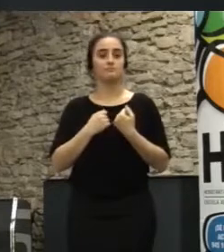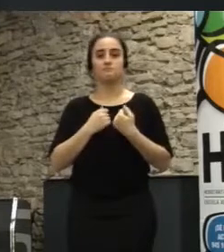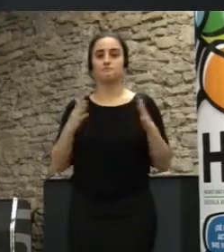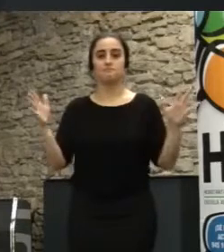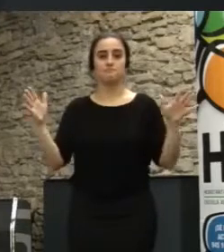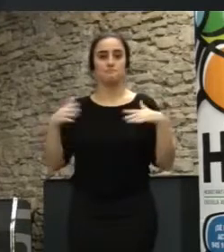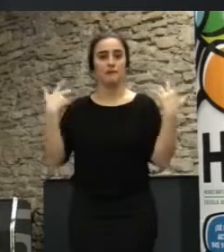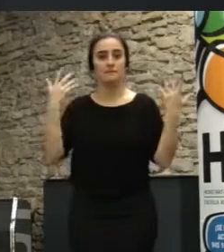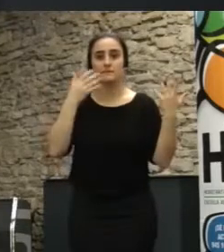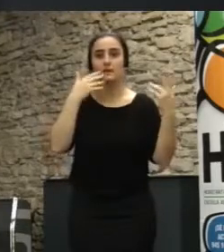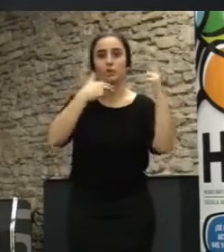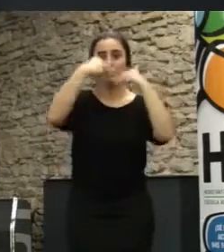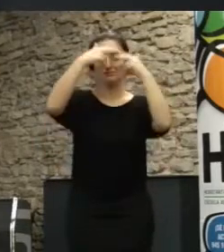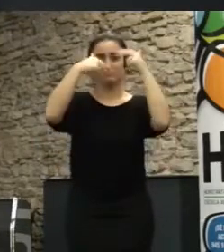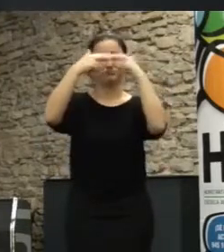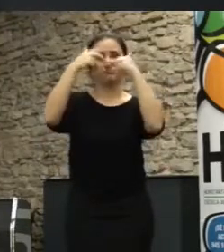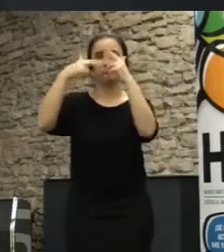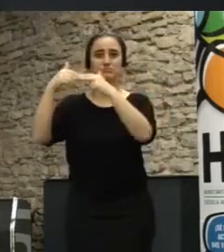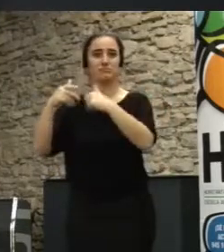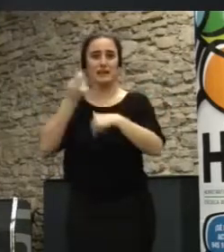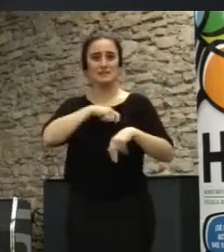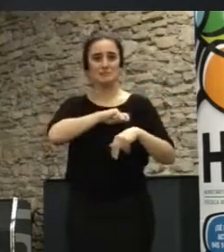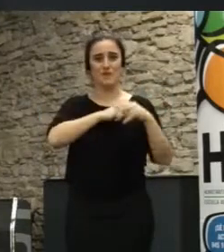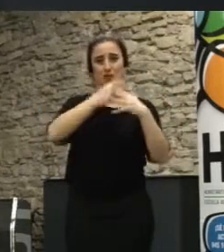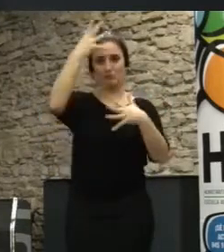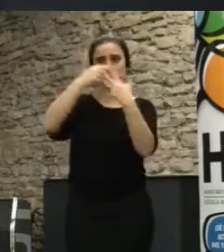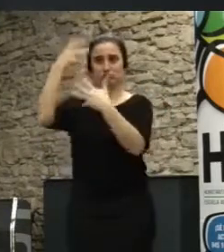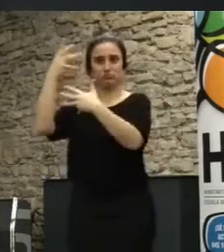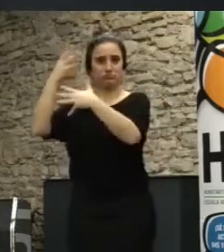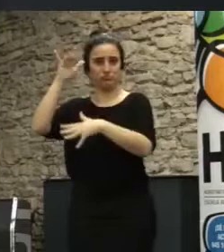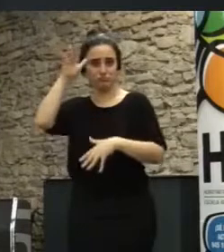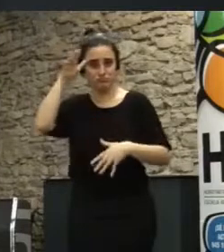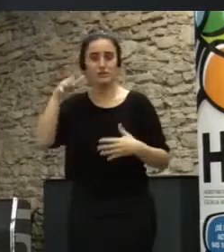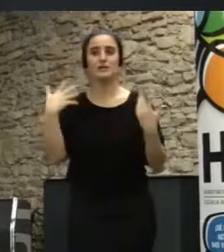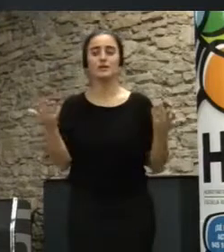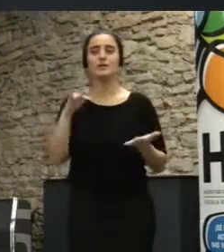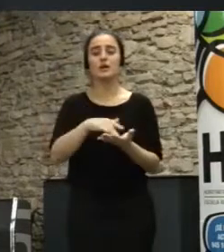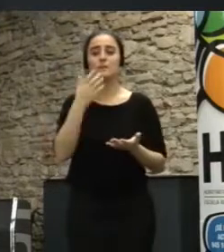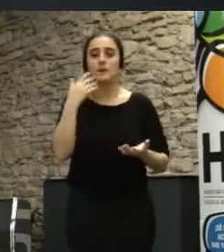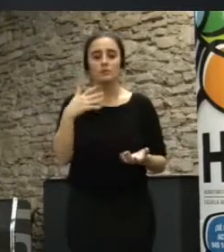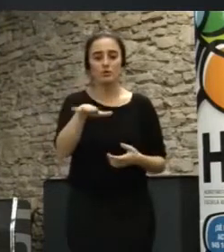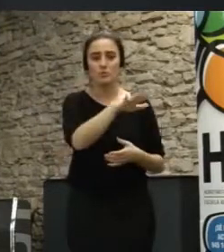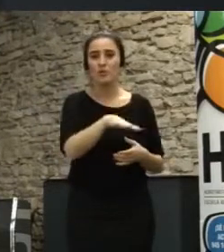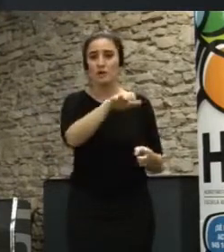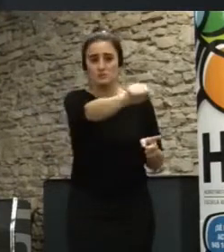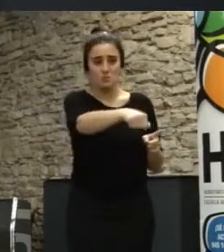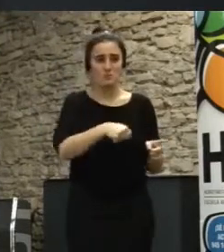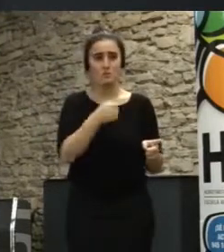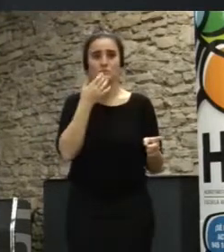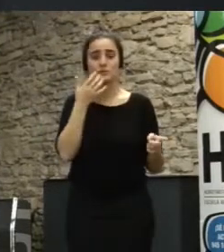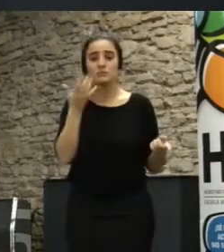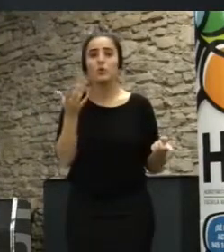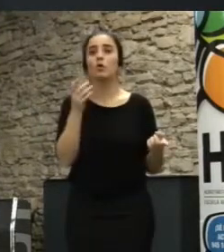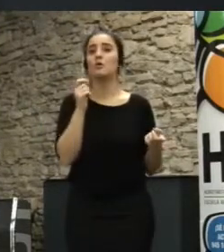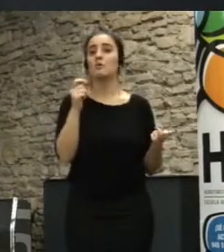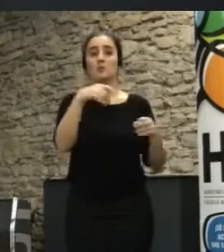construcción exagerada ¿no? que sucedió España surgieron en los vacíos en los descampados en lugares muy